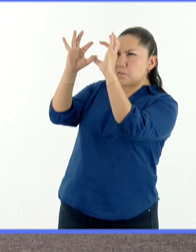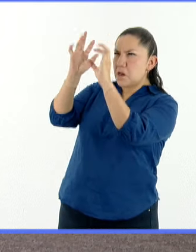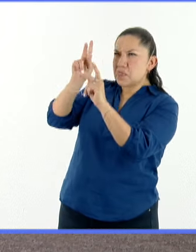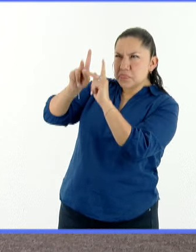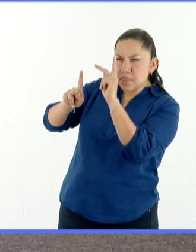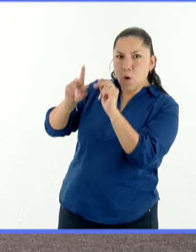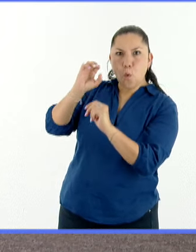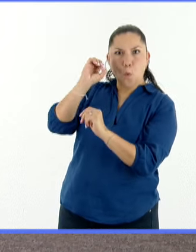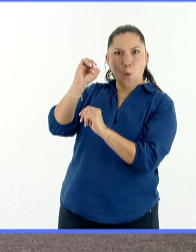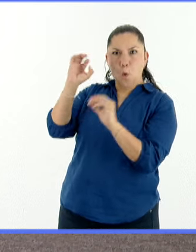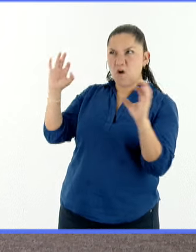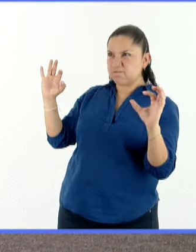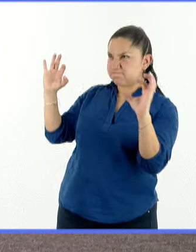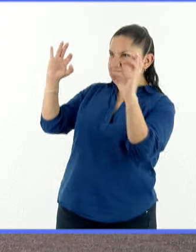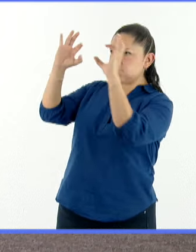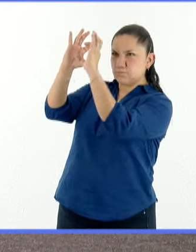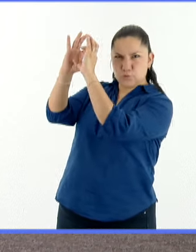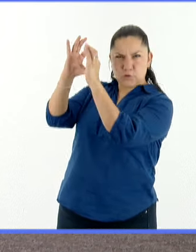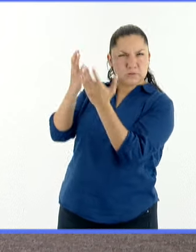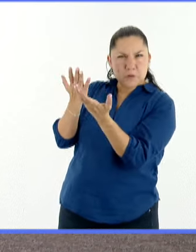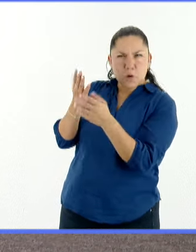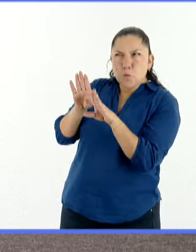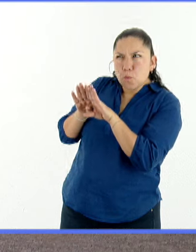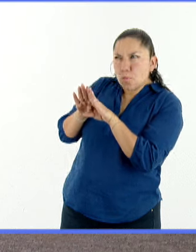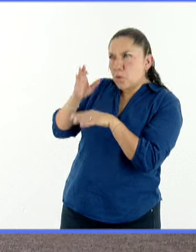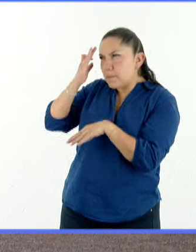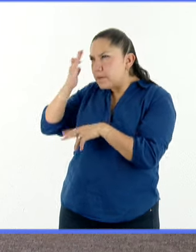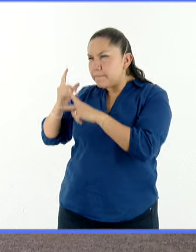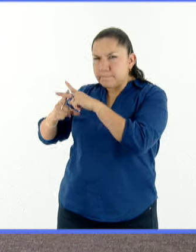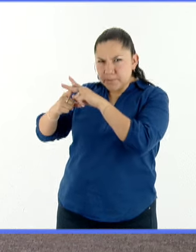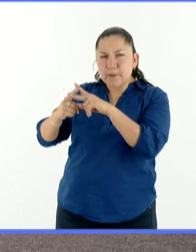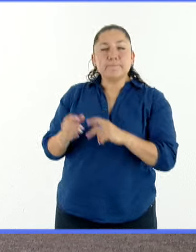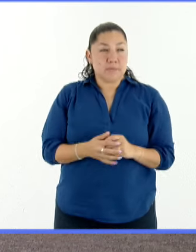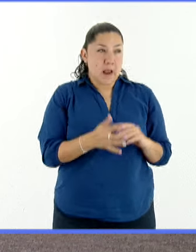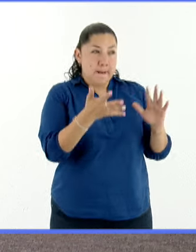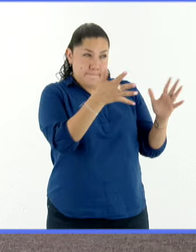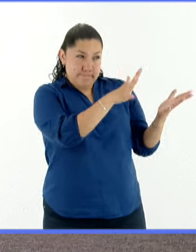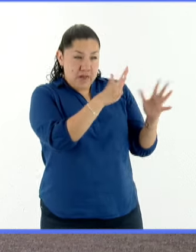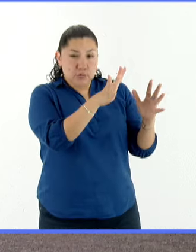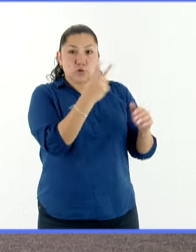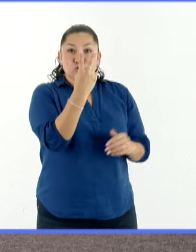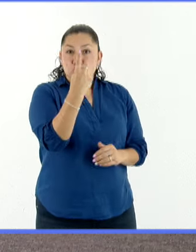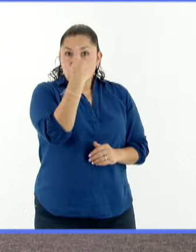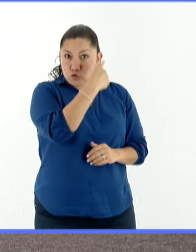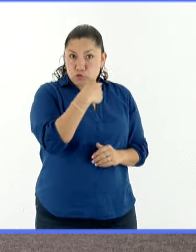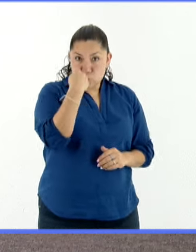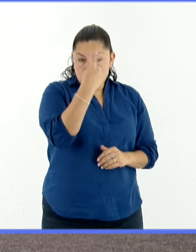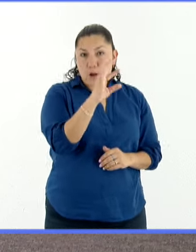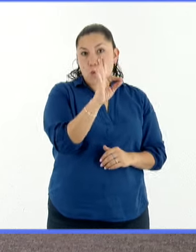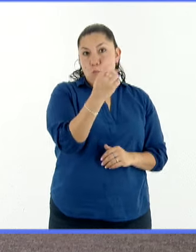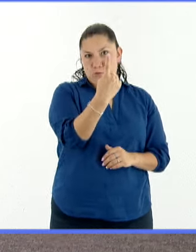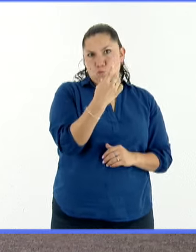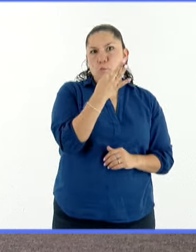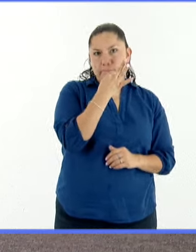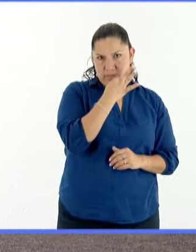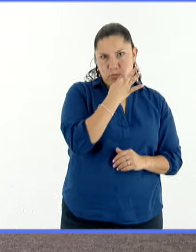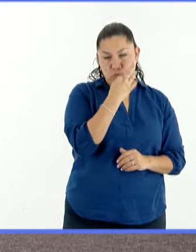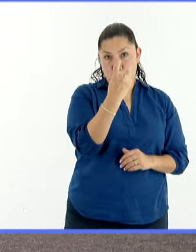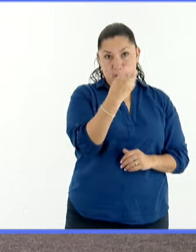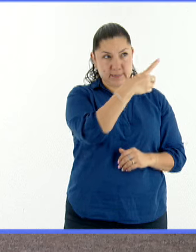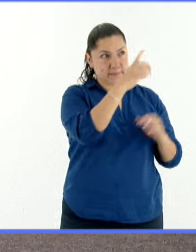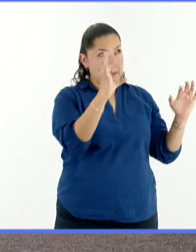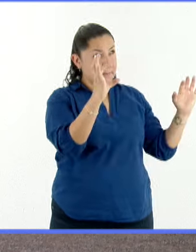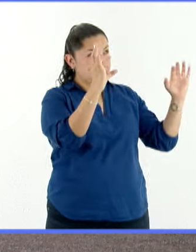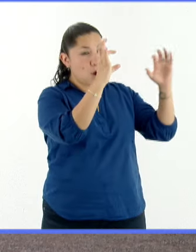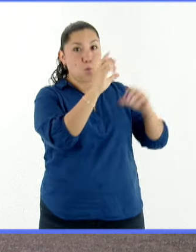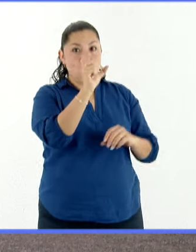eclipse en general durará algo así, poco menos de tres horas, como dos horas cuarenta y un minutos, entre que empieza la luna a cubrir